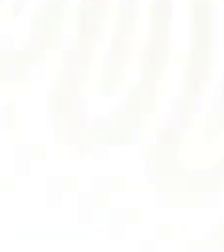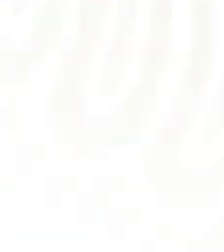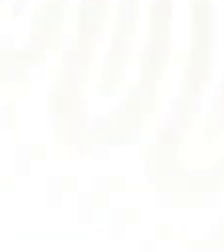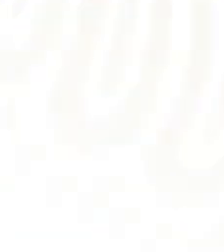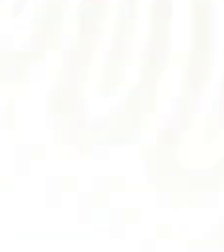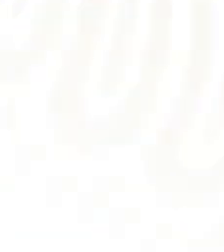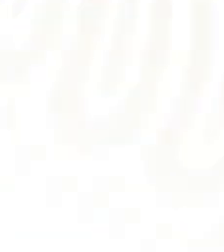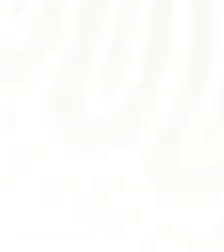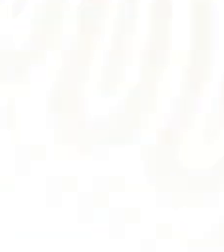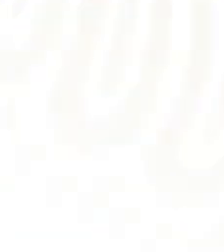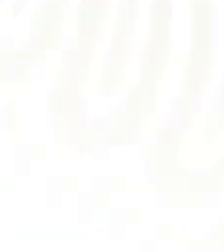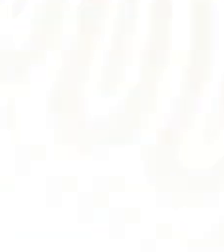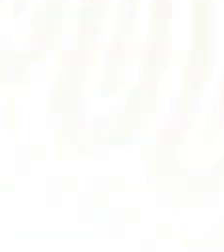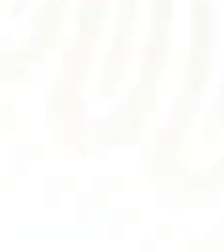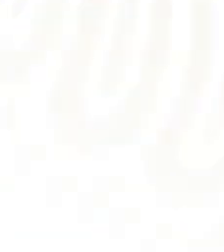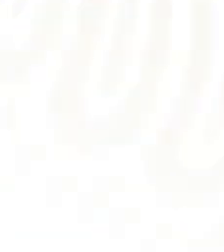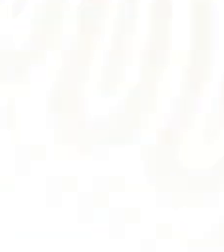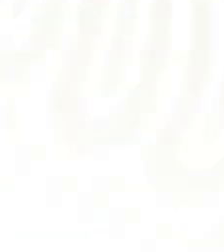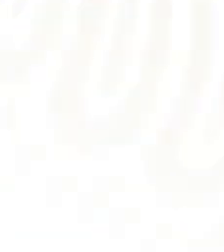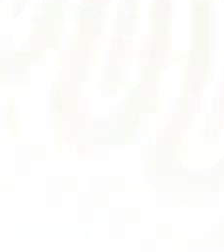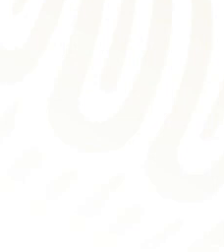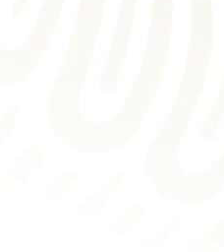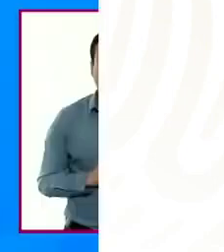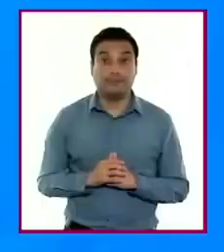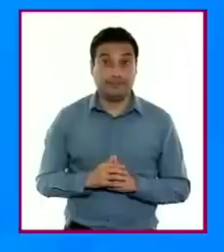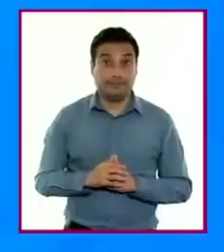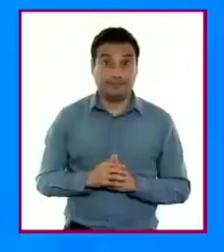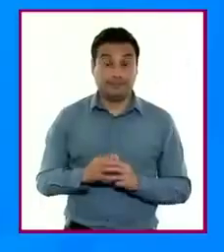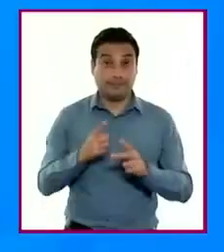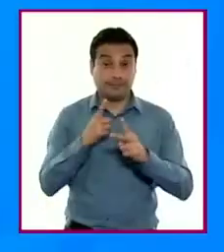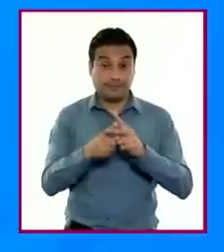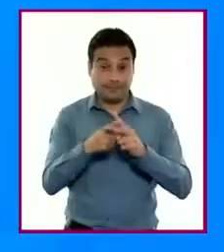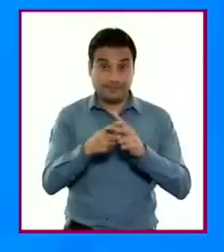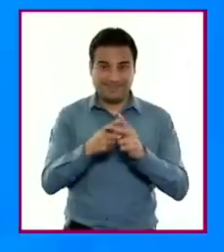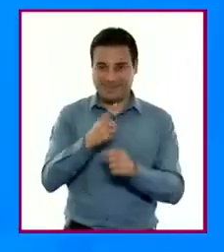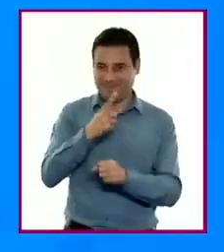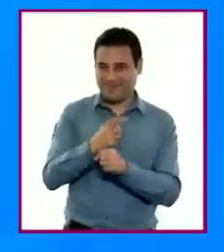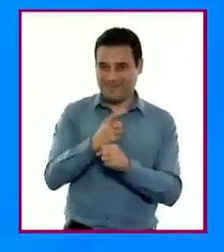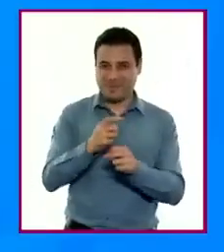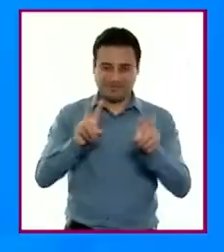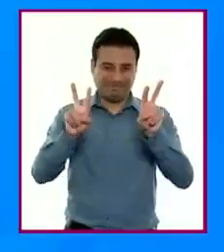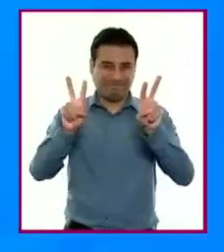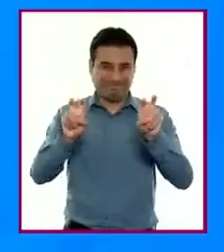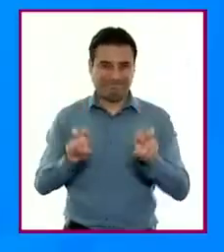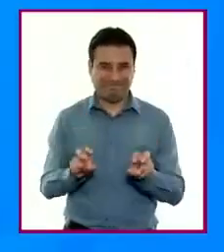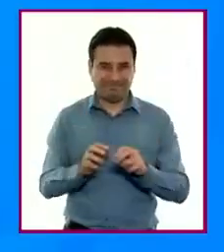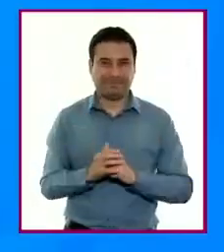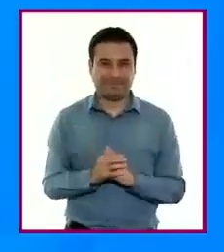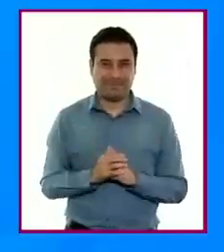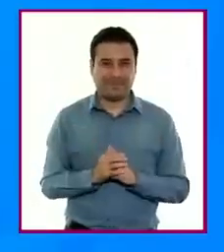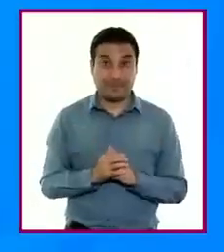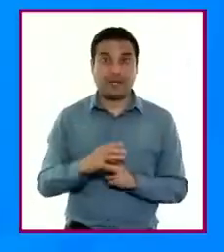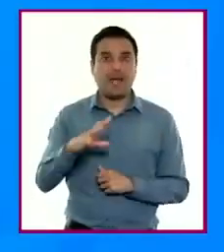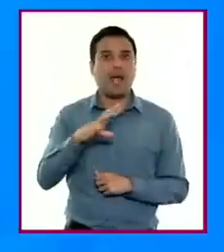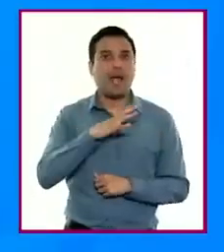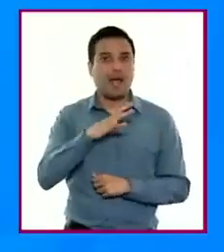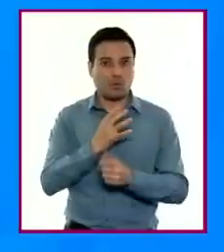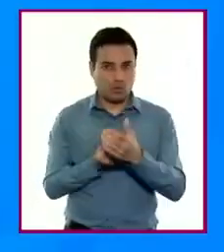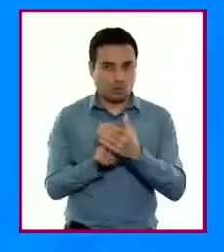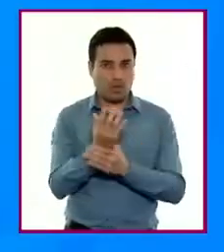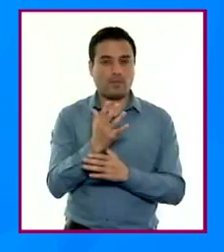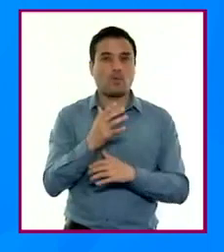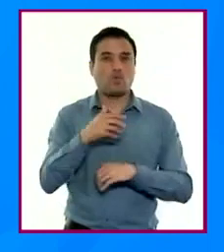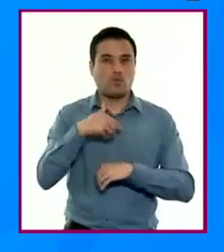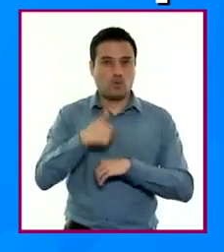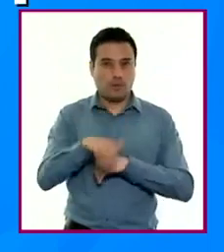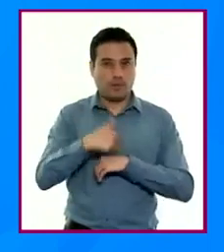de vinculaciones entre biología y matemáticas. En los contenidos de matemáticas para primer grado de secundaria, se presenta a